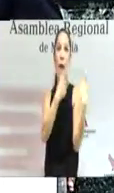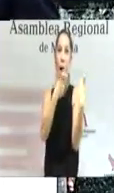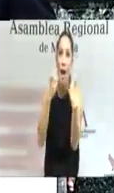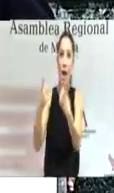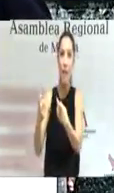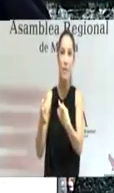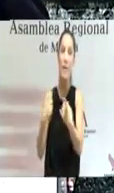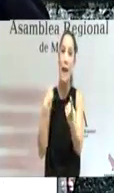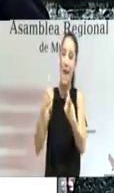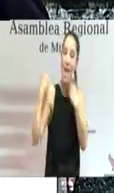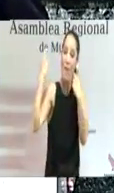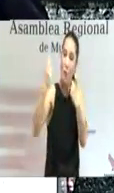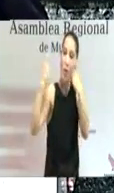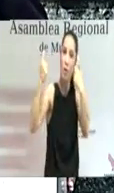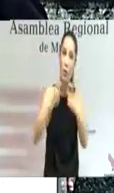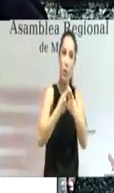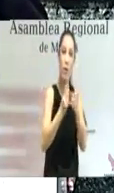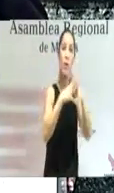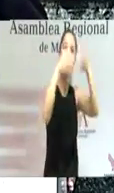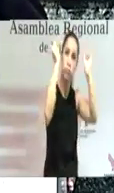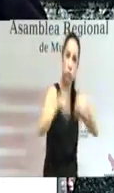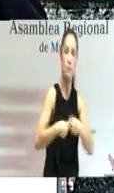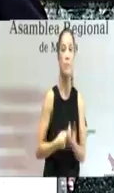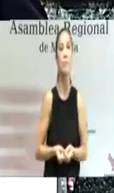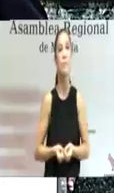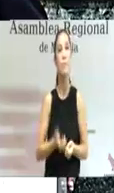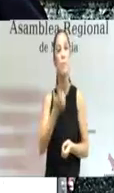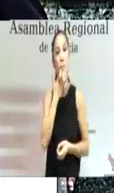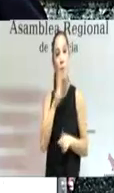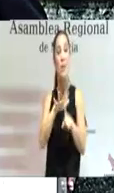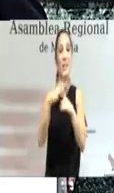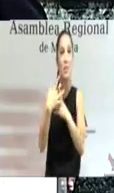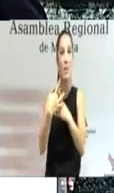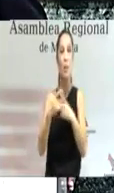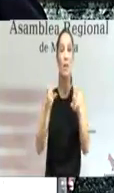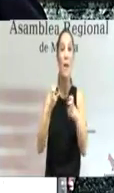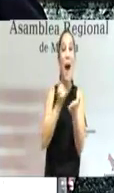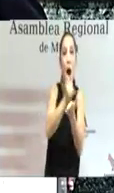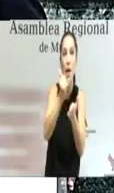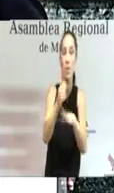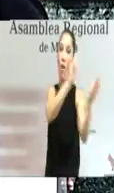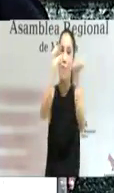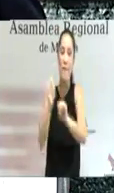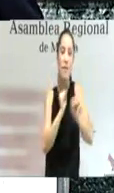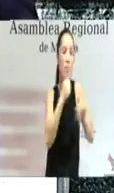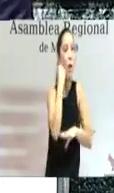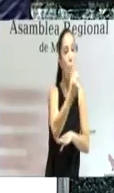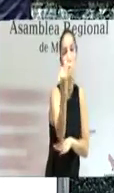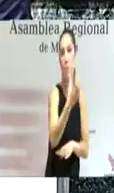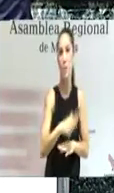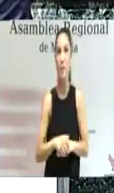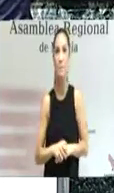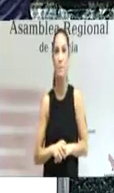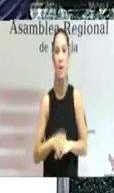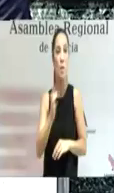un mayor esfuerzo de consenso como lo él lo es la defensa de nuestra agricultura. No podemos renunciar